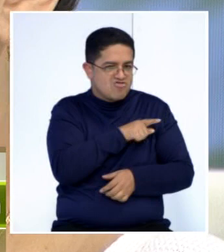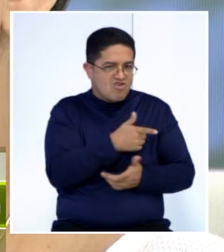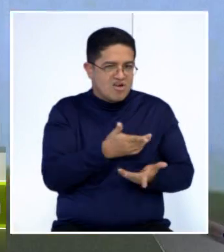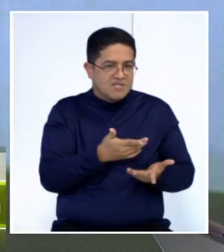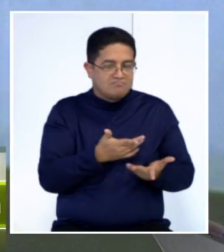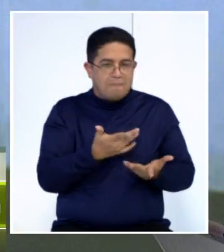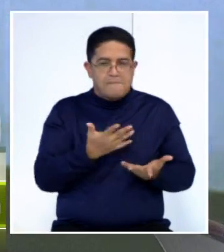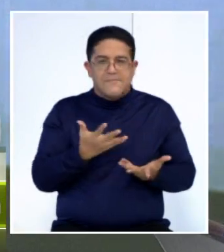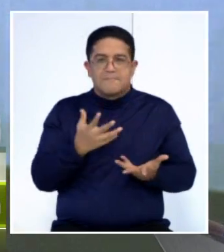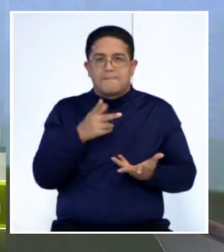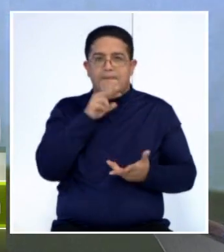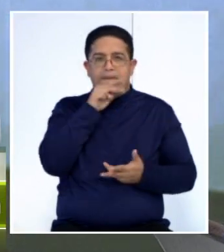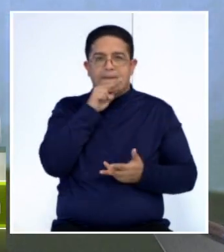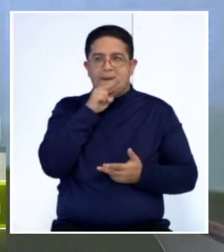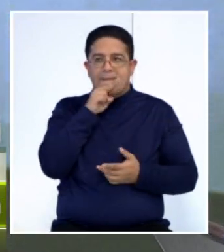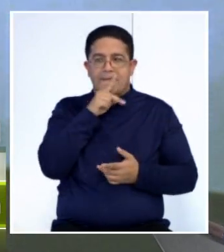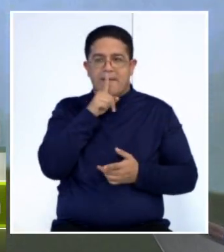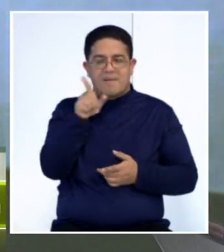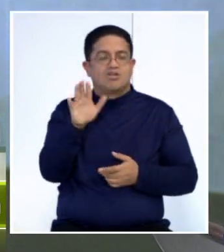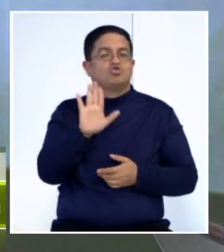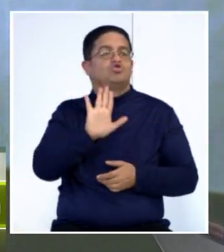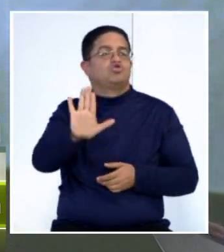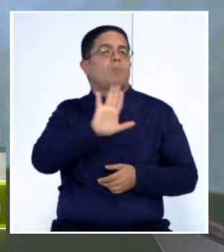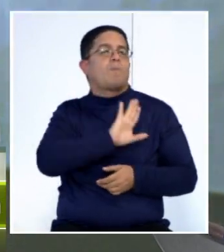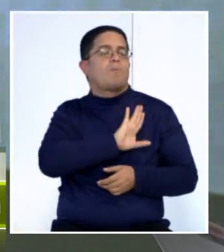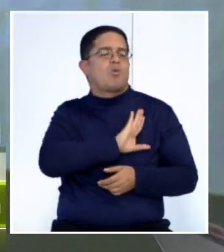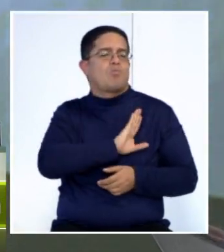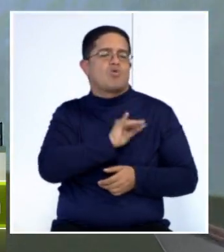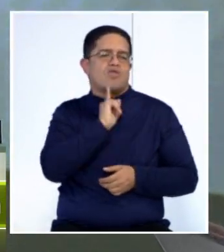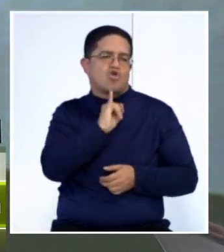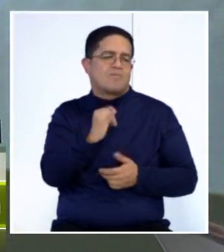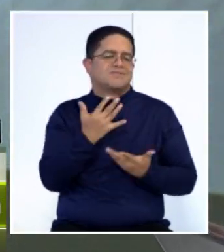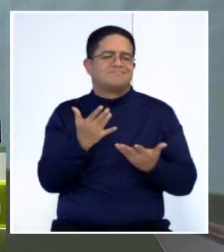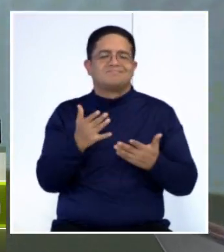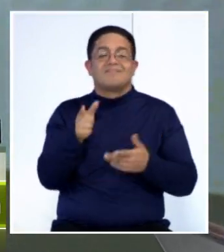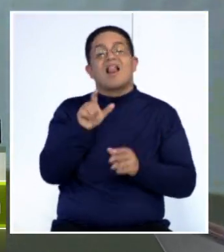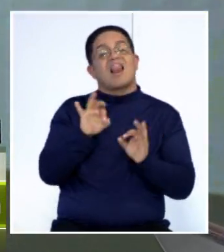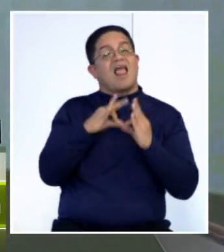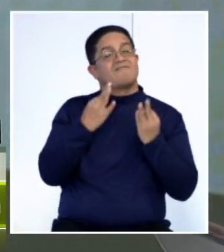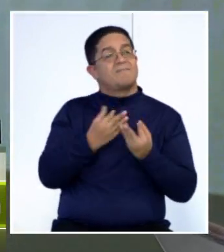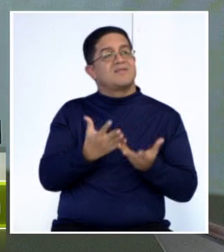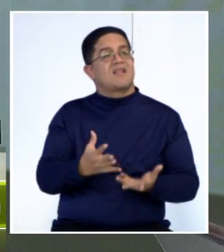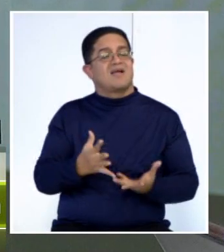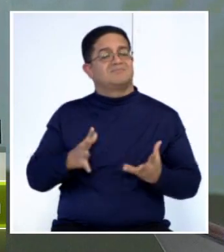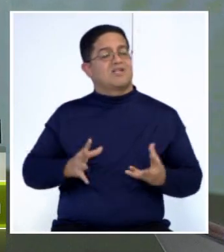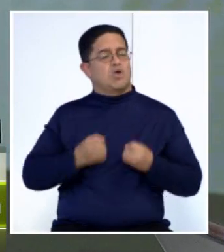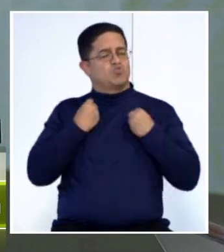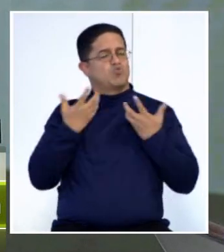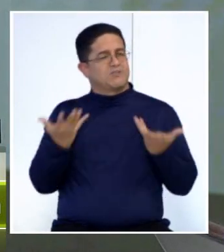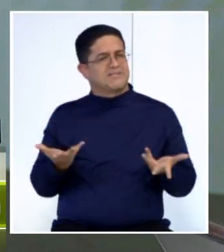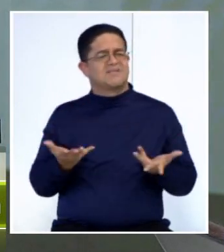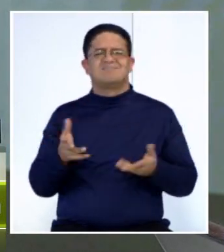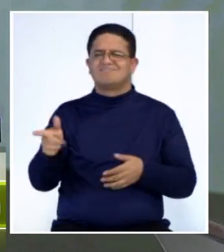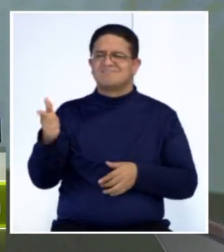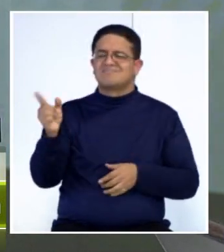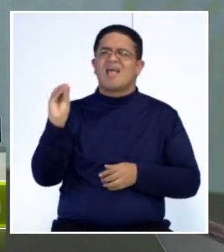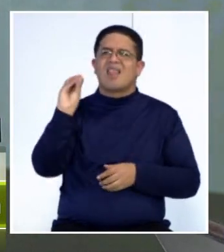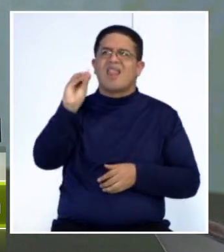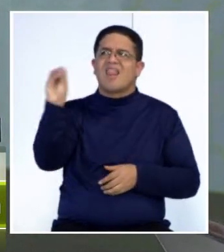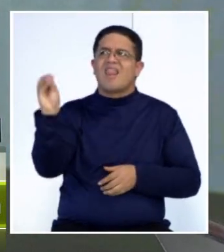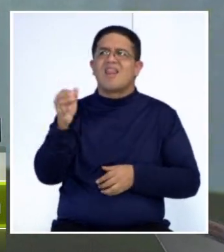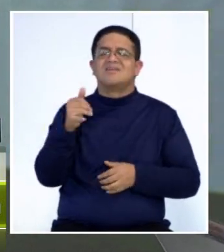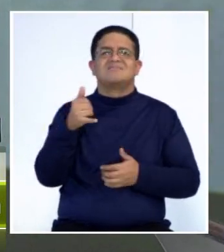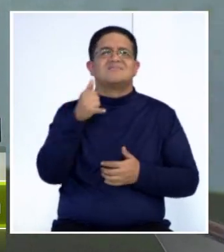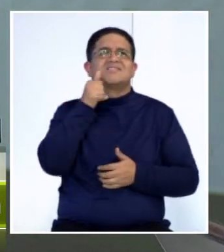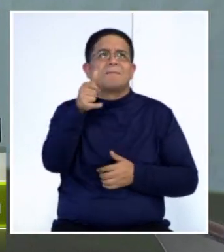materna. Y esto es algo característico porque muchos familiares se asustan. Oye, doctor, entonces ahora está llamando un montón de